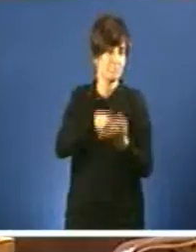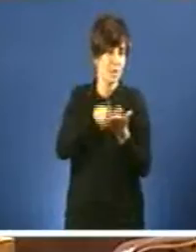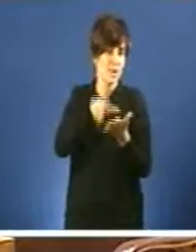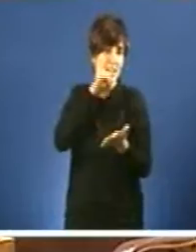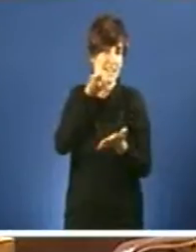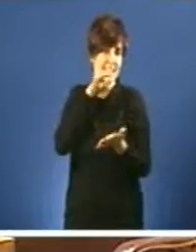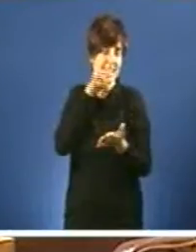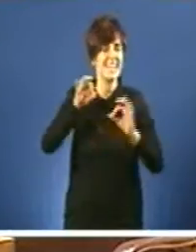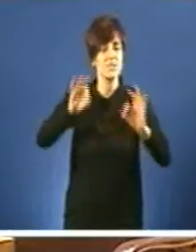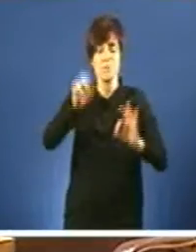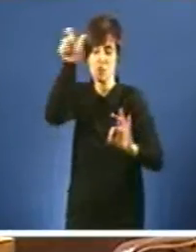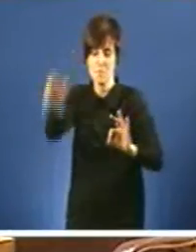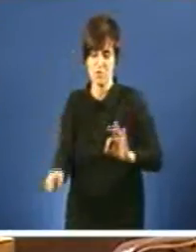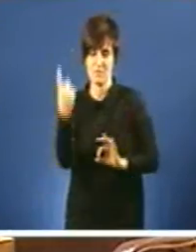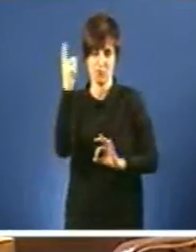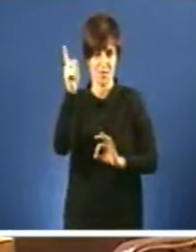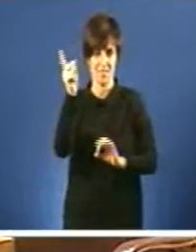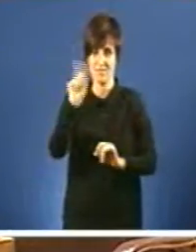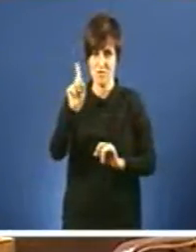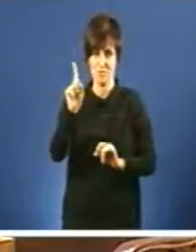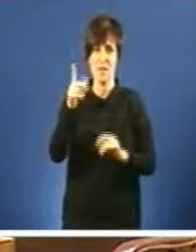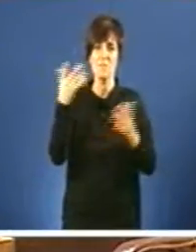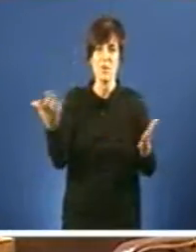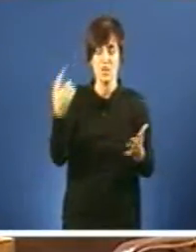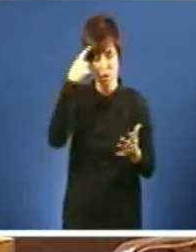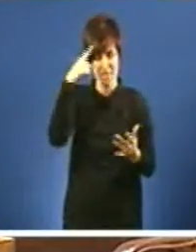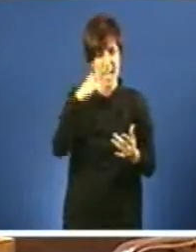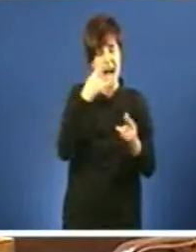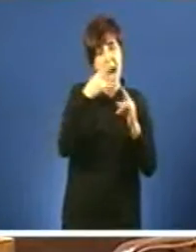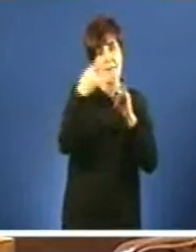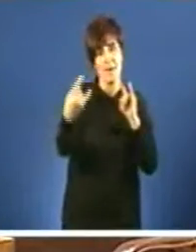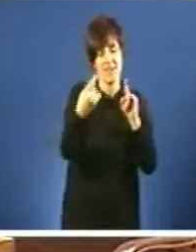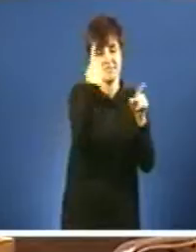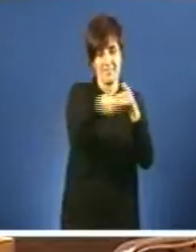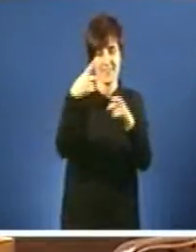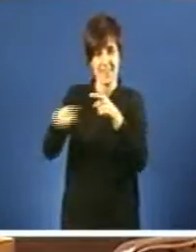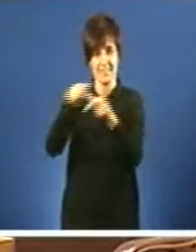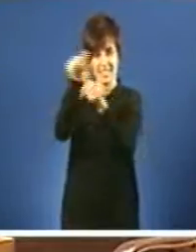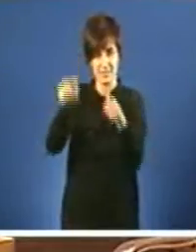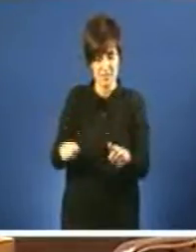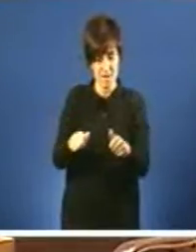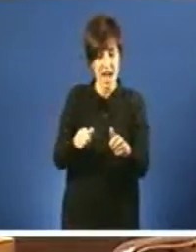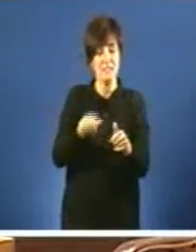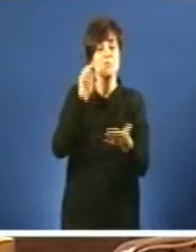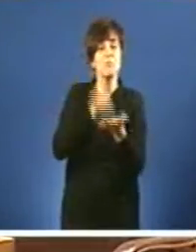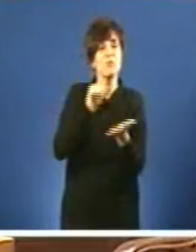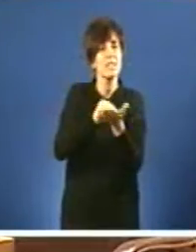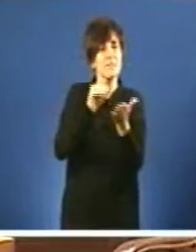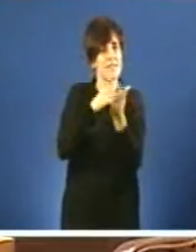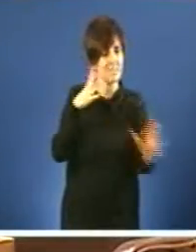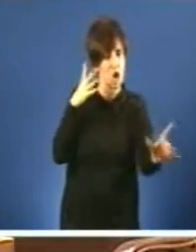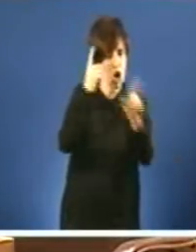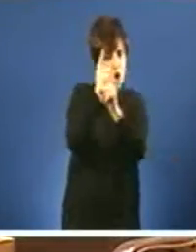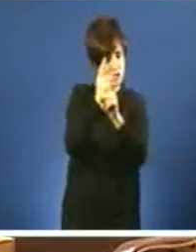Efectivamente, non é exclusivo de ninguén. Pero hai distintas formas de amar. E algúnas incluso antagónicas. E a súa cada vez me lembra